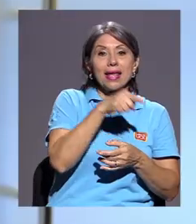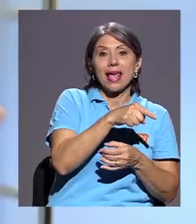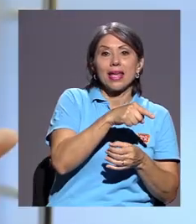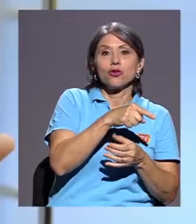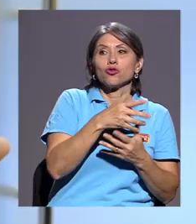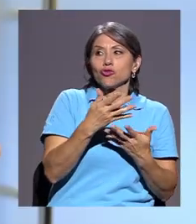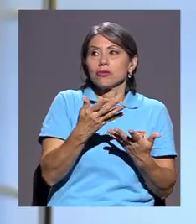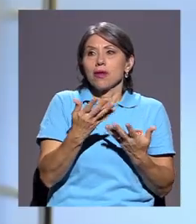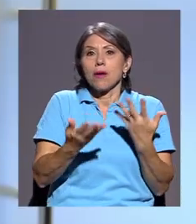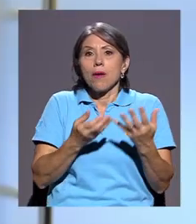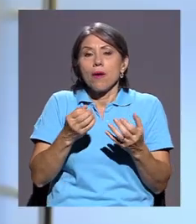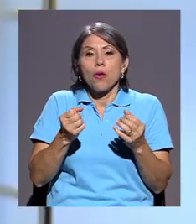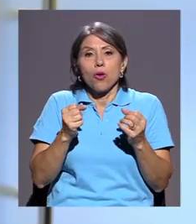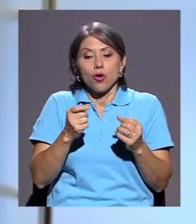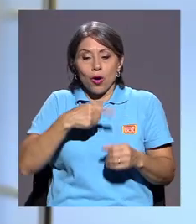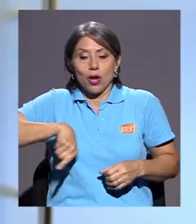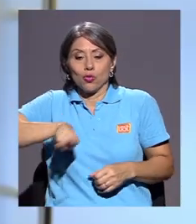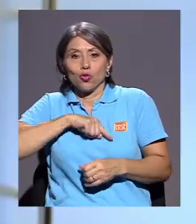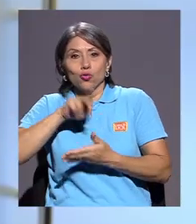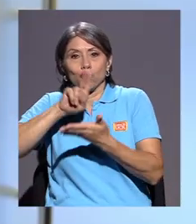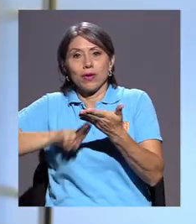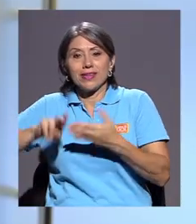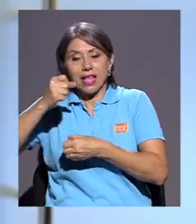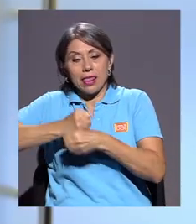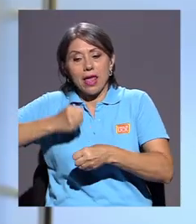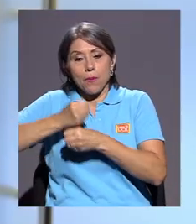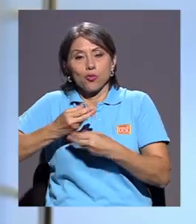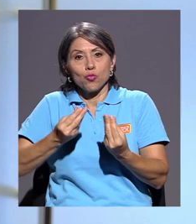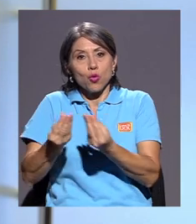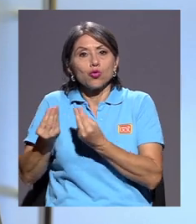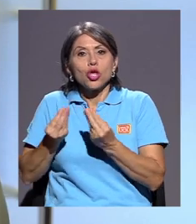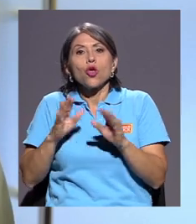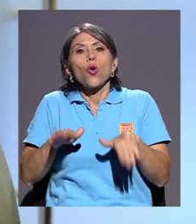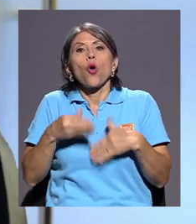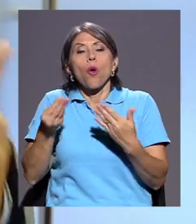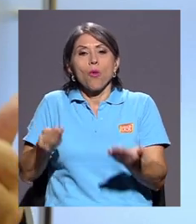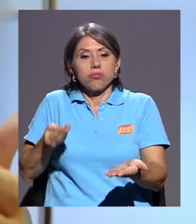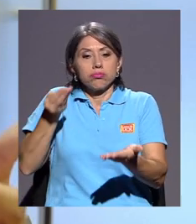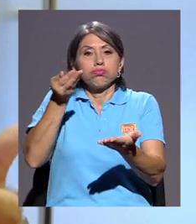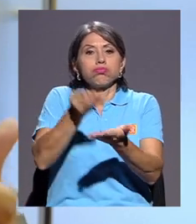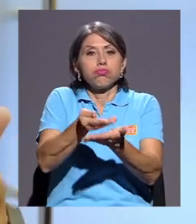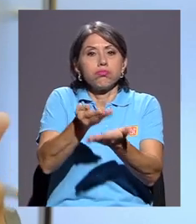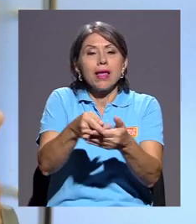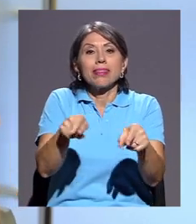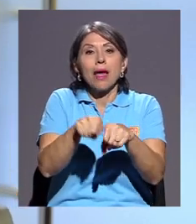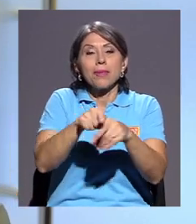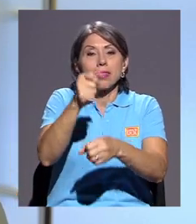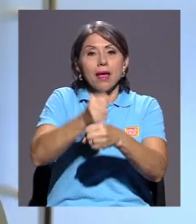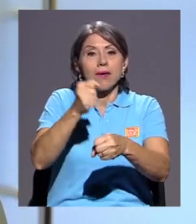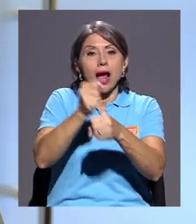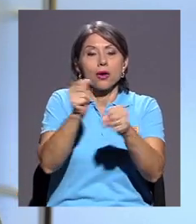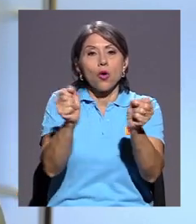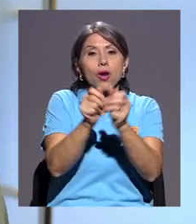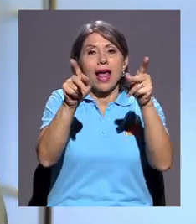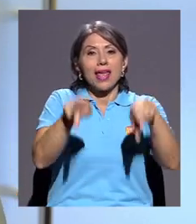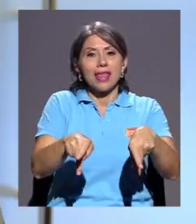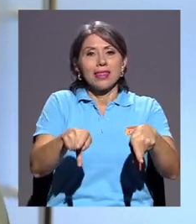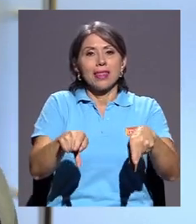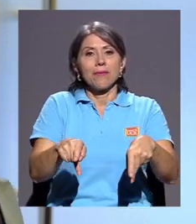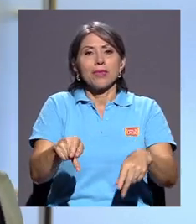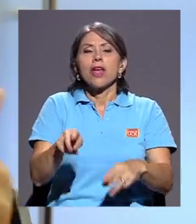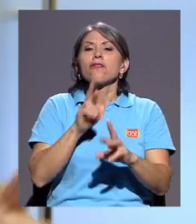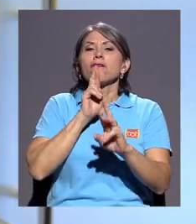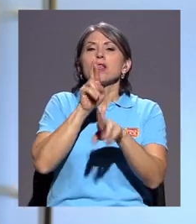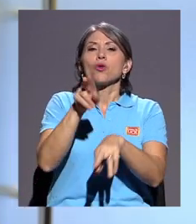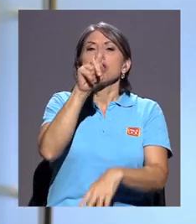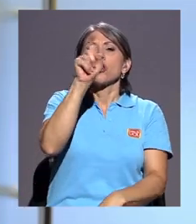nosotros como universidad hemos producido y también trabajar con la gente respondiendo a la pregunta